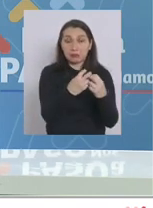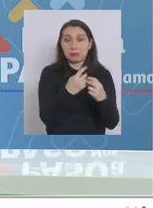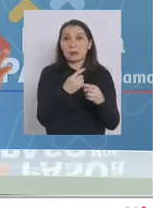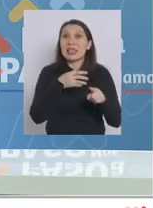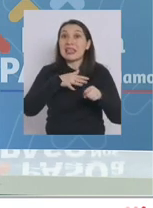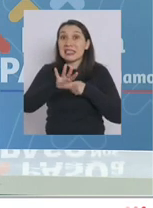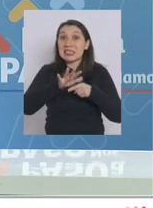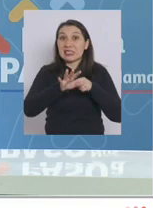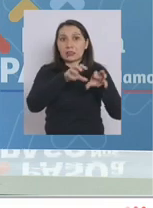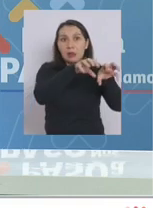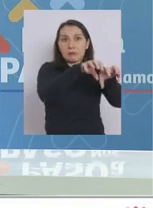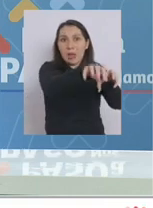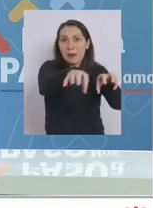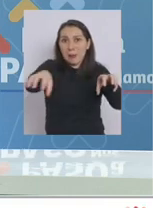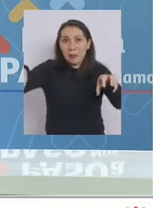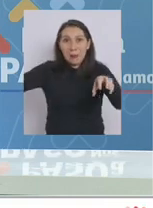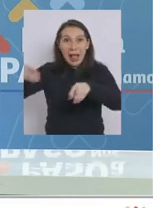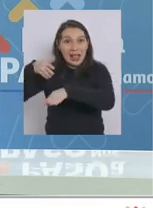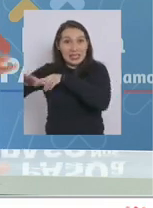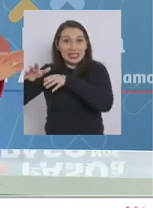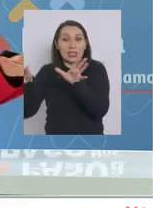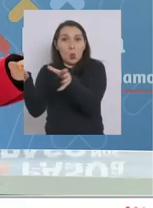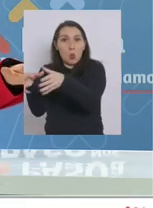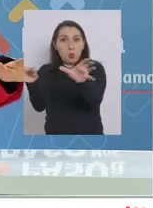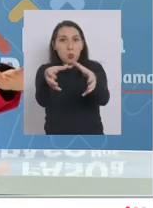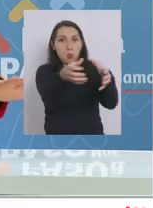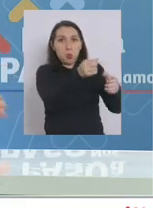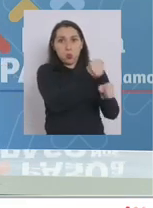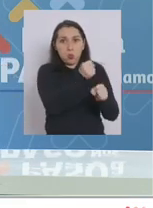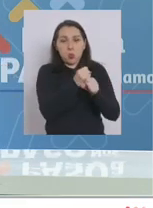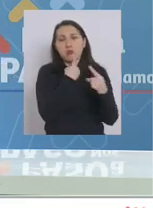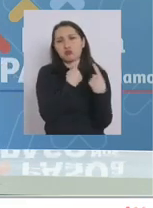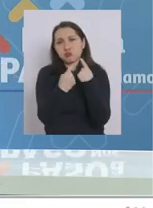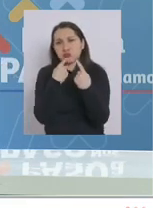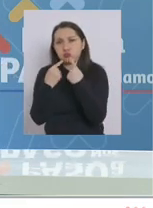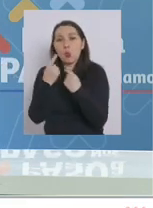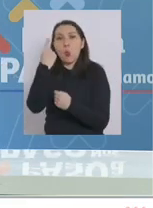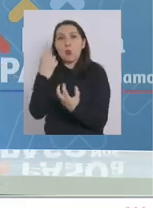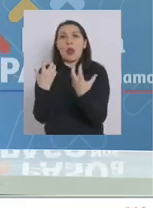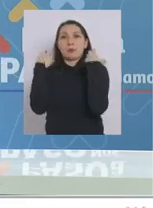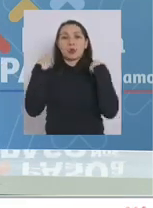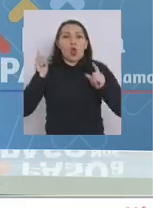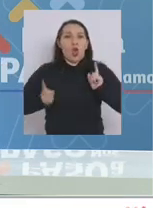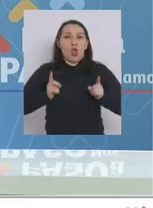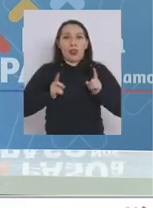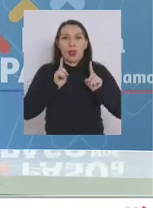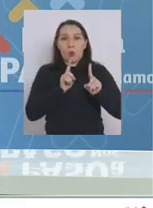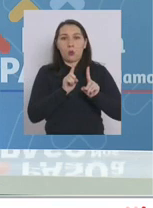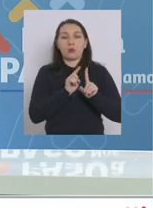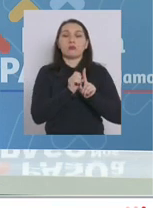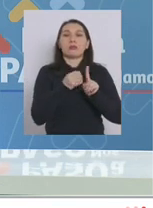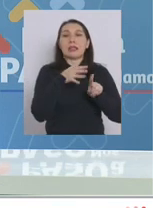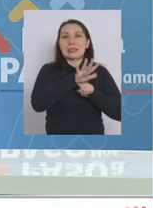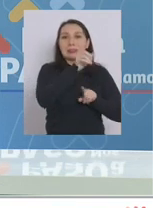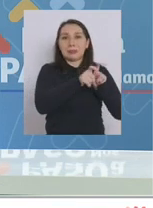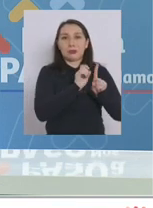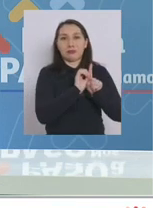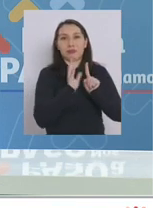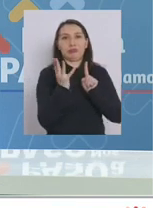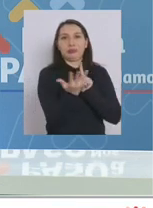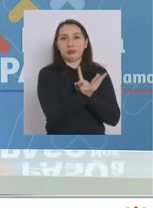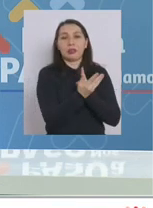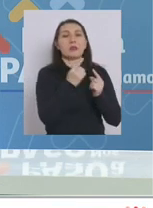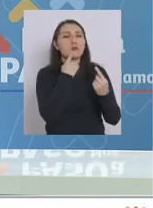eran 15 mesas hay que recordar que estos son 15 mesas distintos donde había un coordinador y donde cada uno de ellos